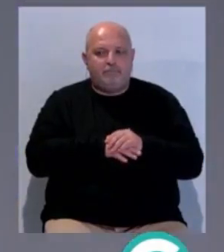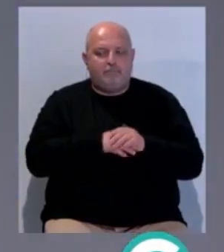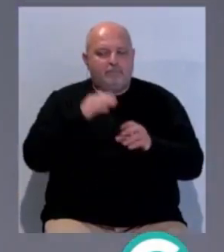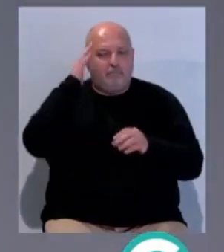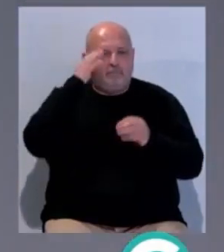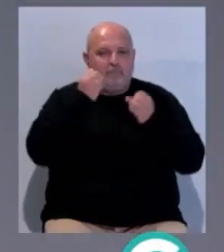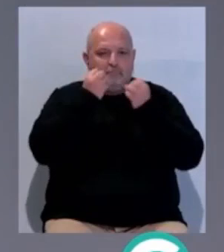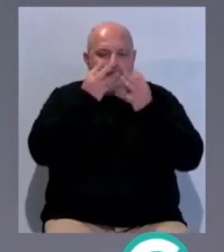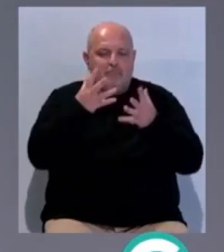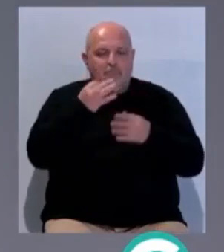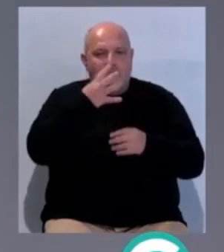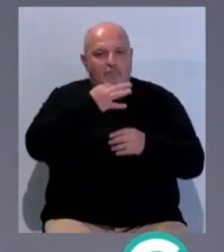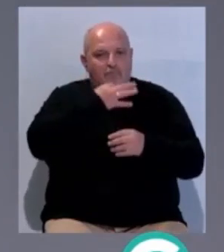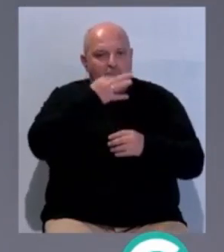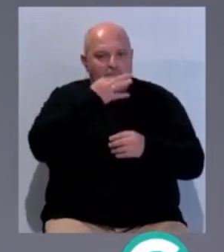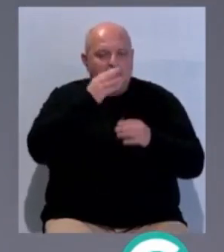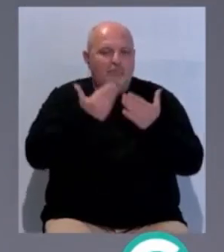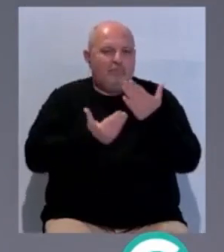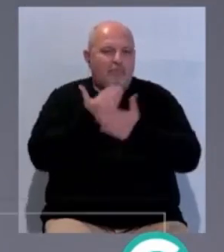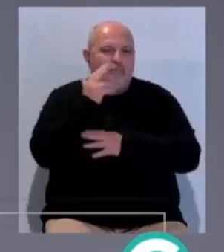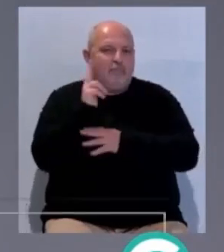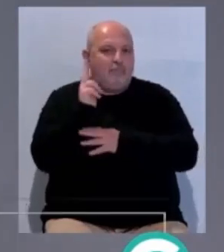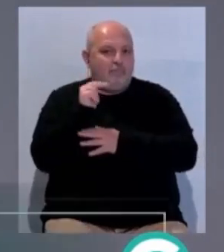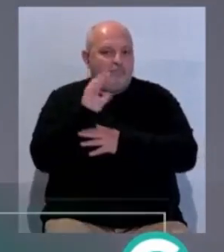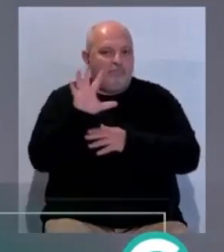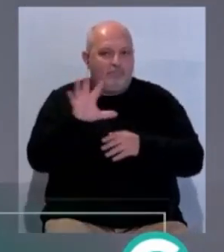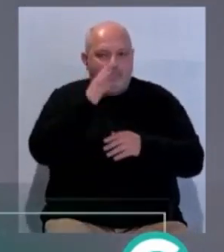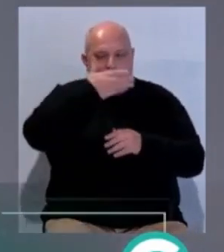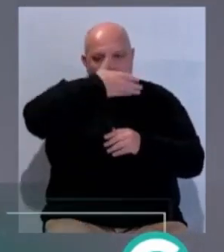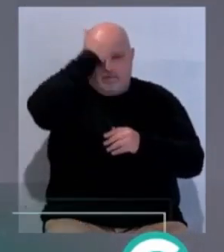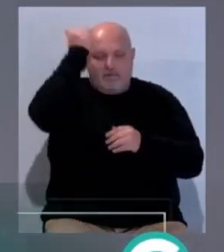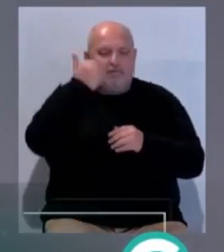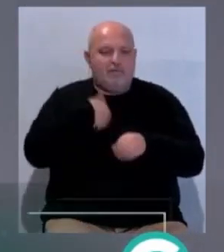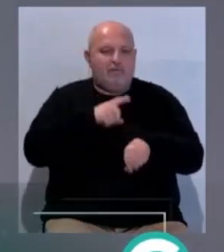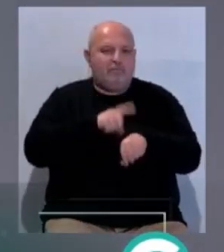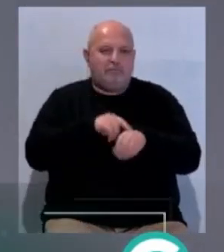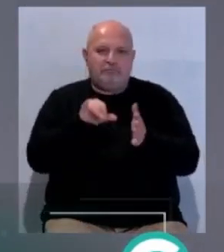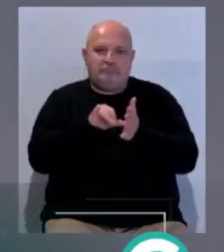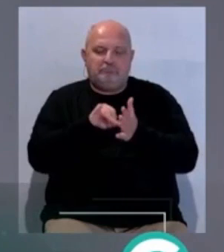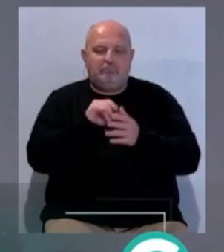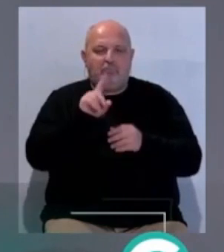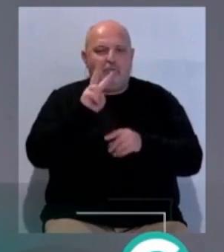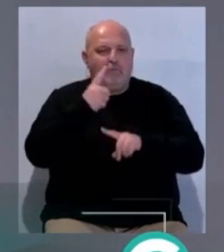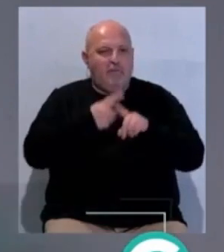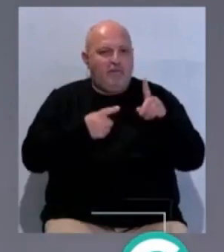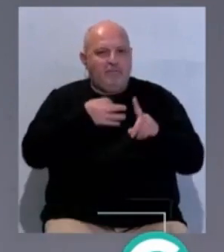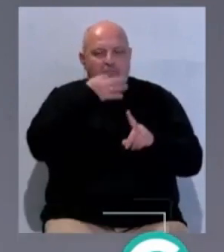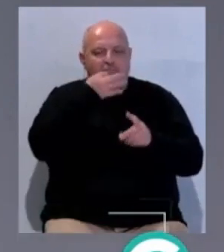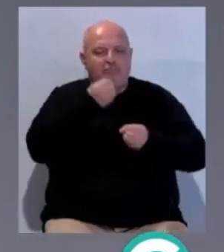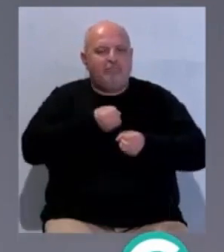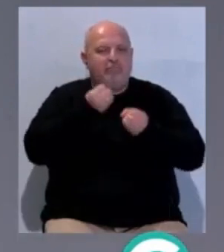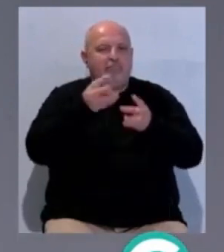Hola, tal? Muy buenas tardes en esta jornada de viernes 5 de abril. Pasan pocos minutos de las dos y media de la tarde y